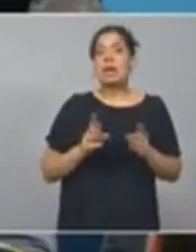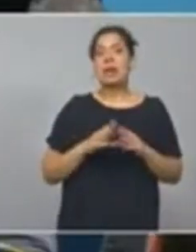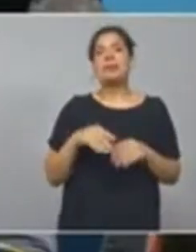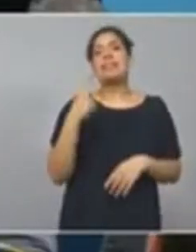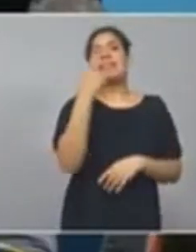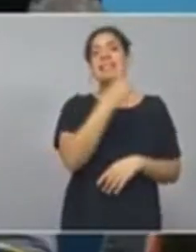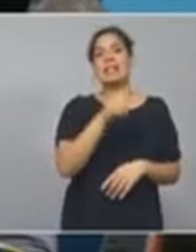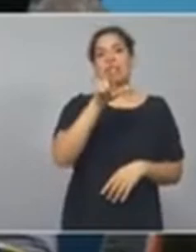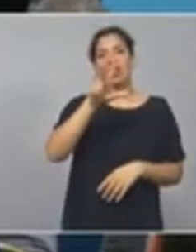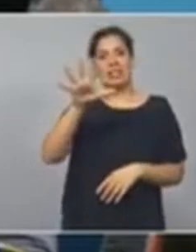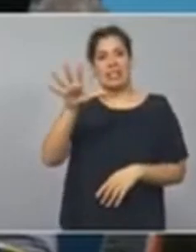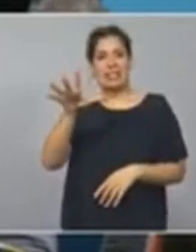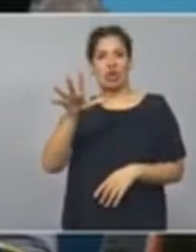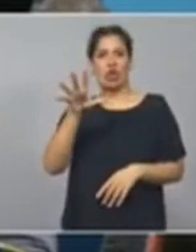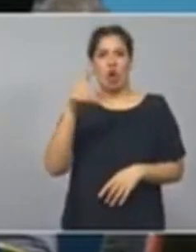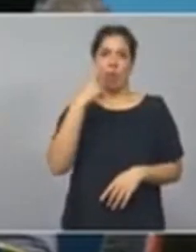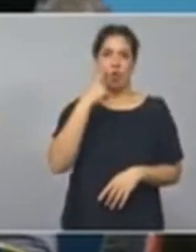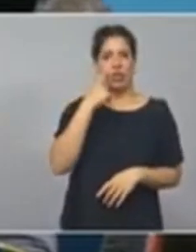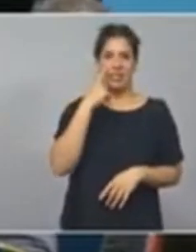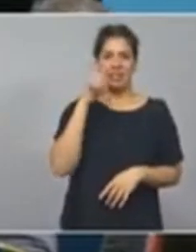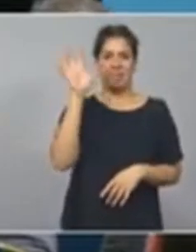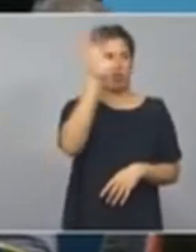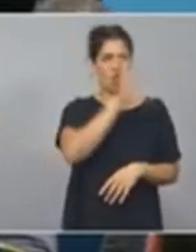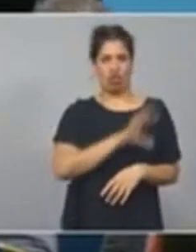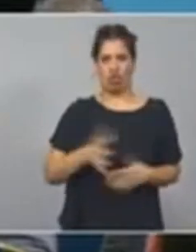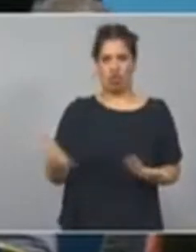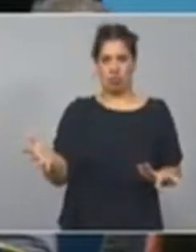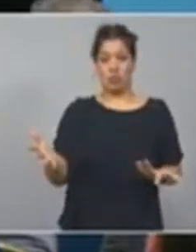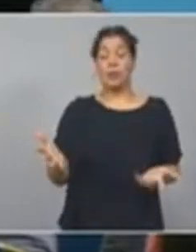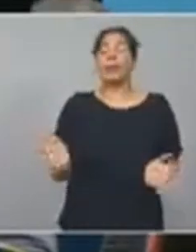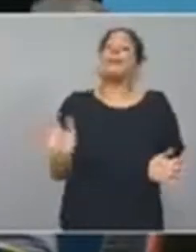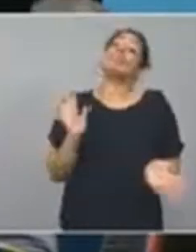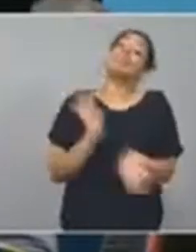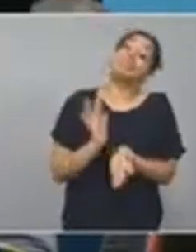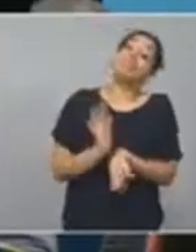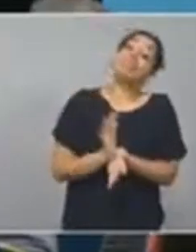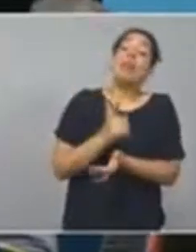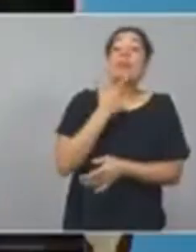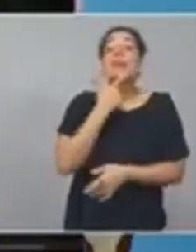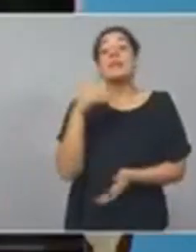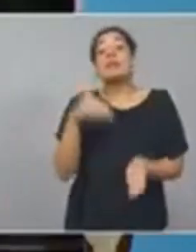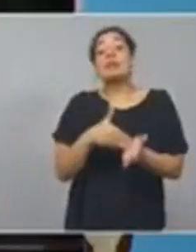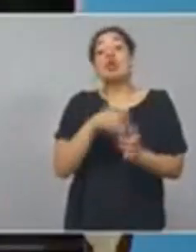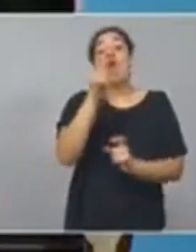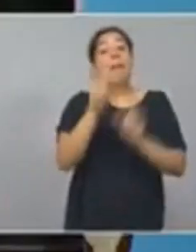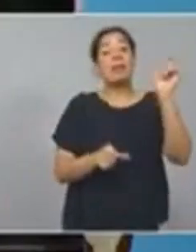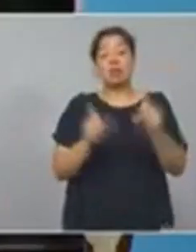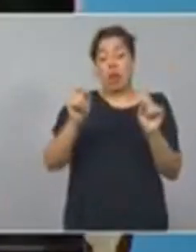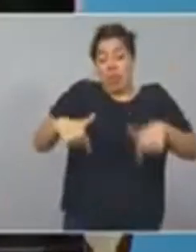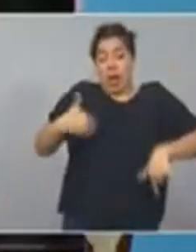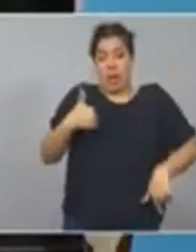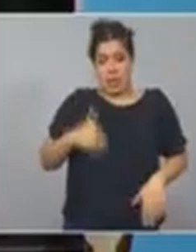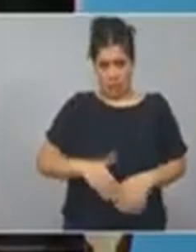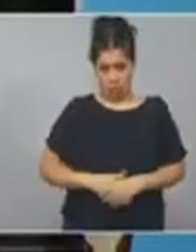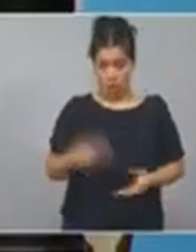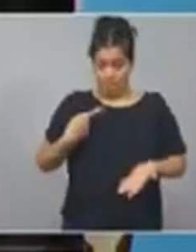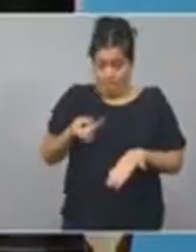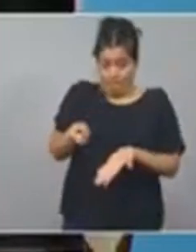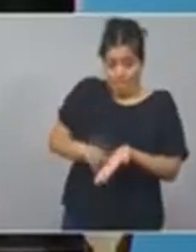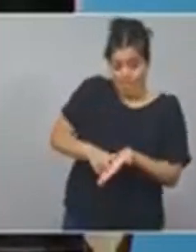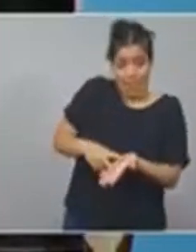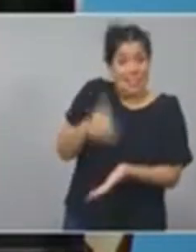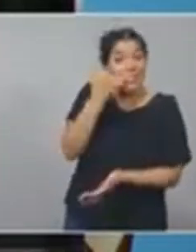municipios y por tanto a 17 millones de habitantes. Lo reitero, hemos reclamado ya